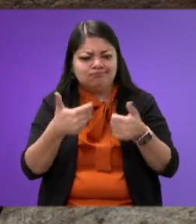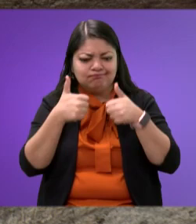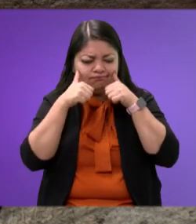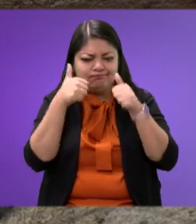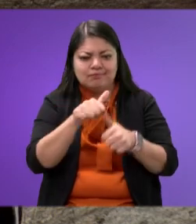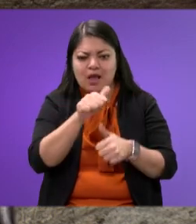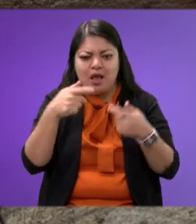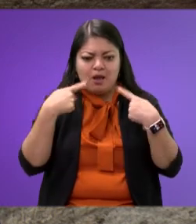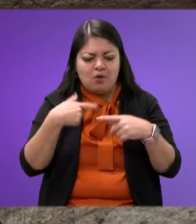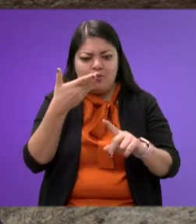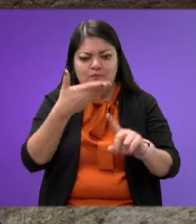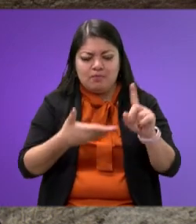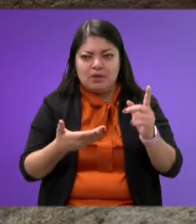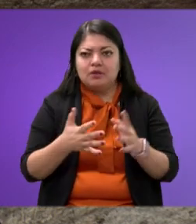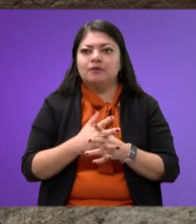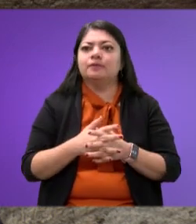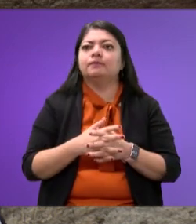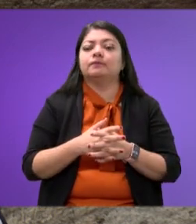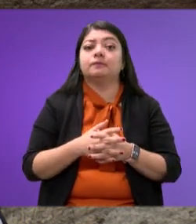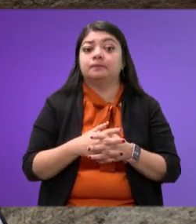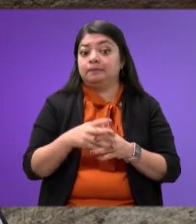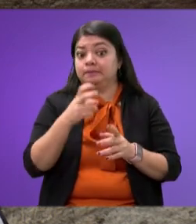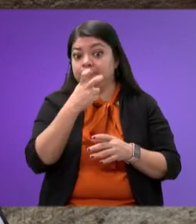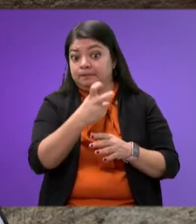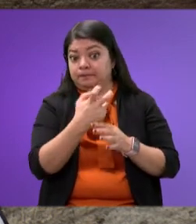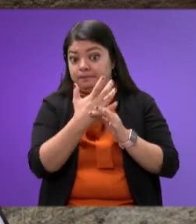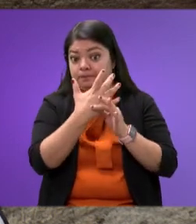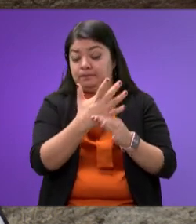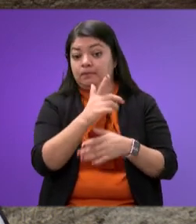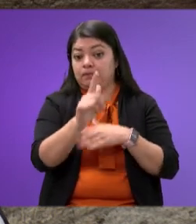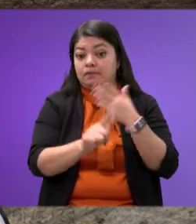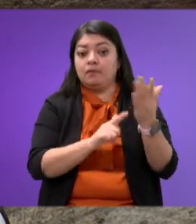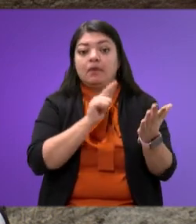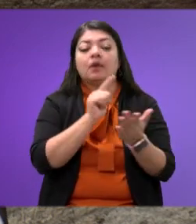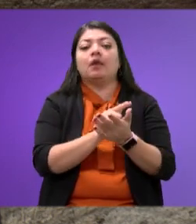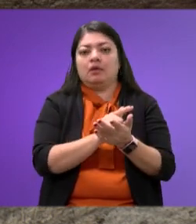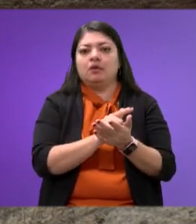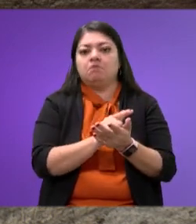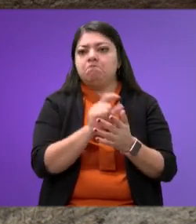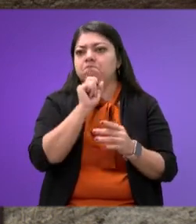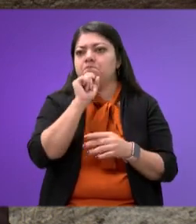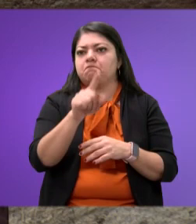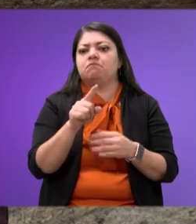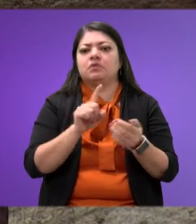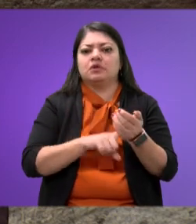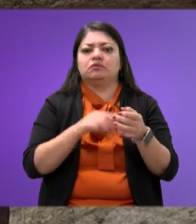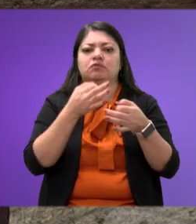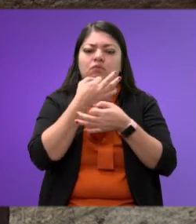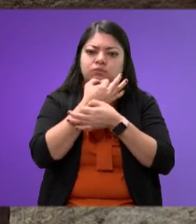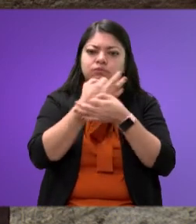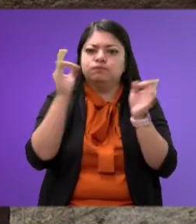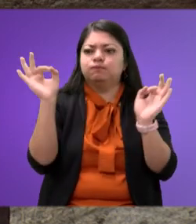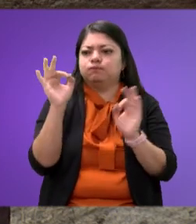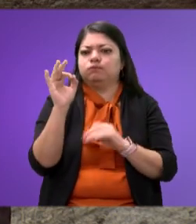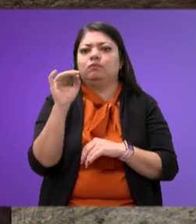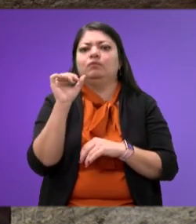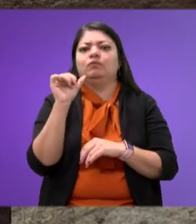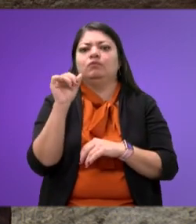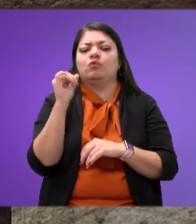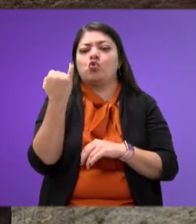Esta misma ley dispuso desde su publicación en junio de 2017